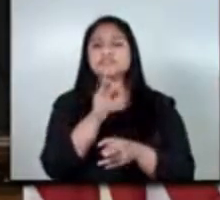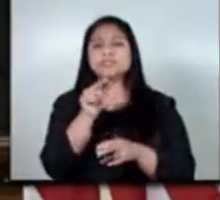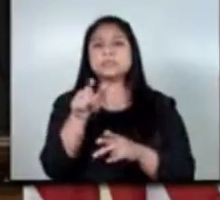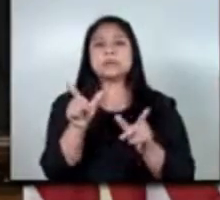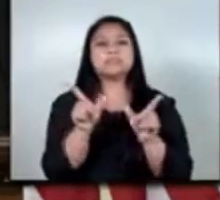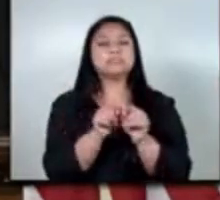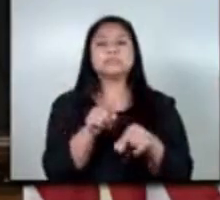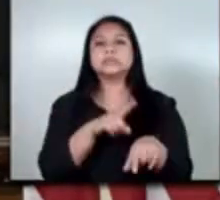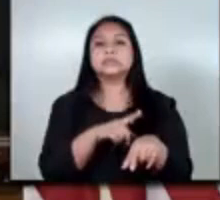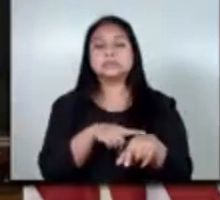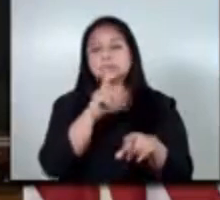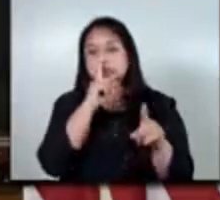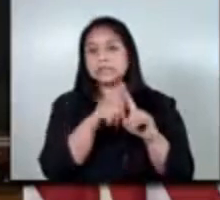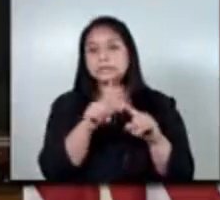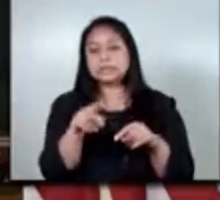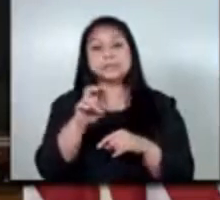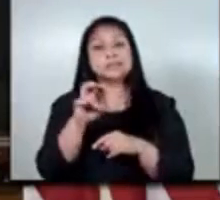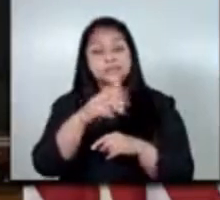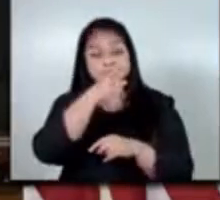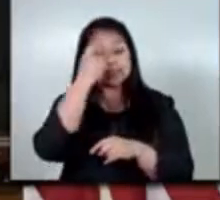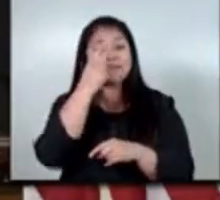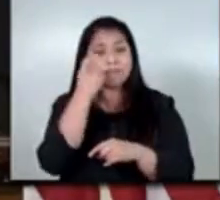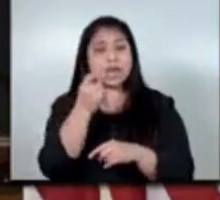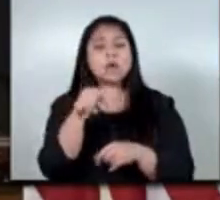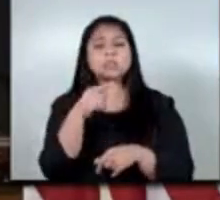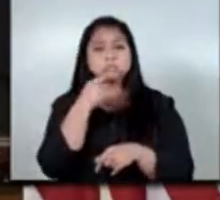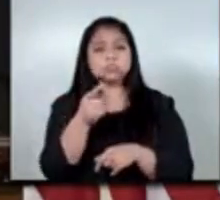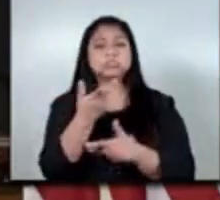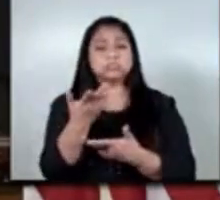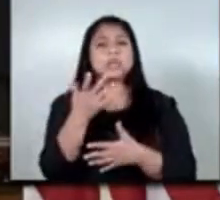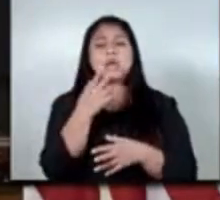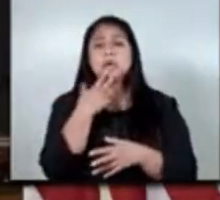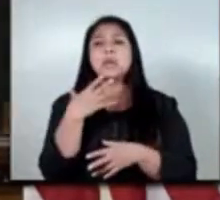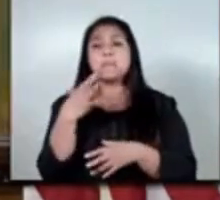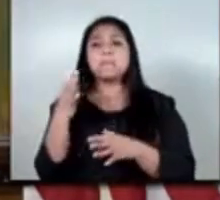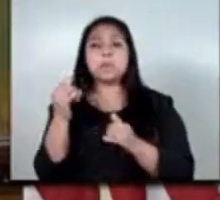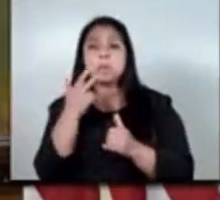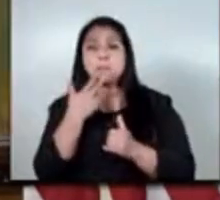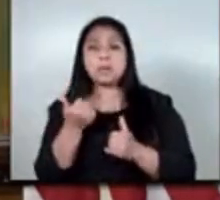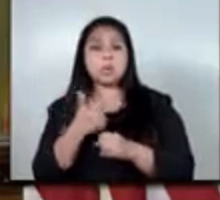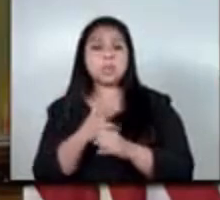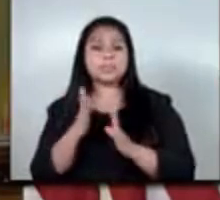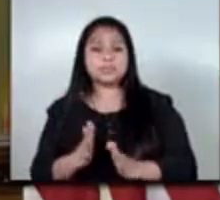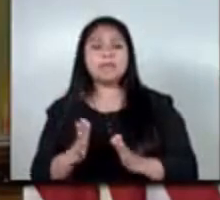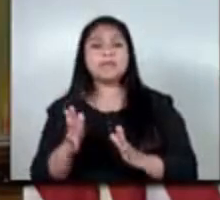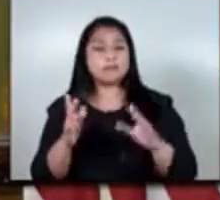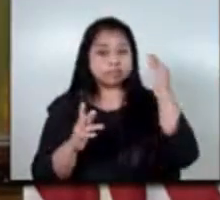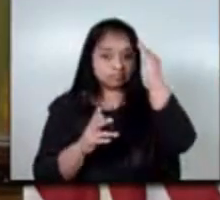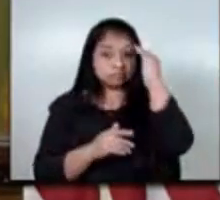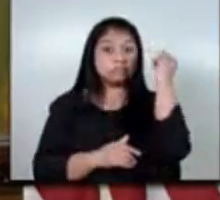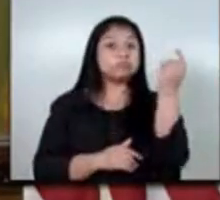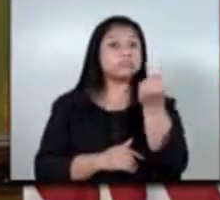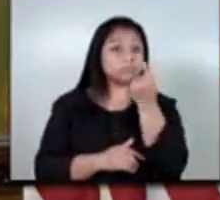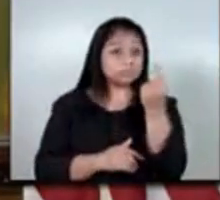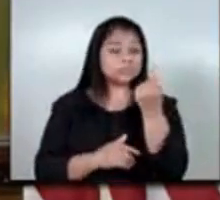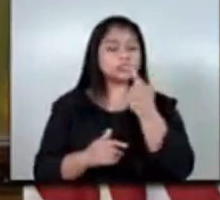plazo a necesidades de trabajo de nuestros hermanos y hermanas guatemaltecos y por ende sabemos que es una prioridad y estamos haciendo